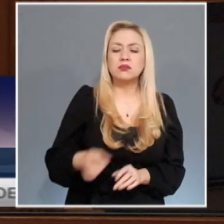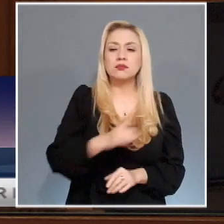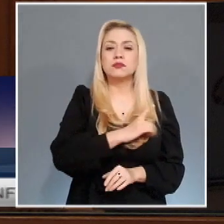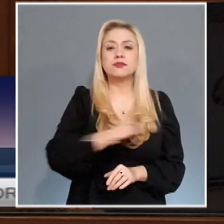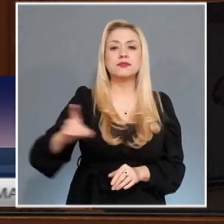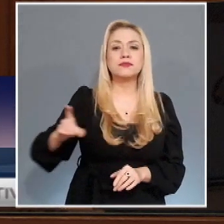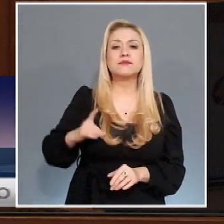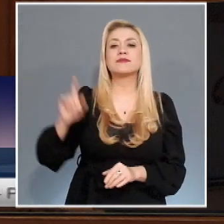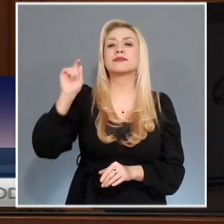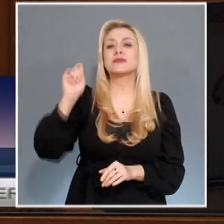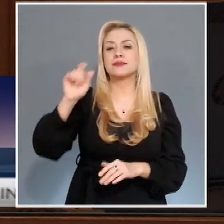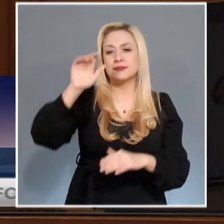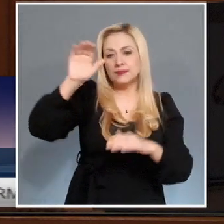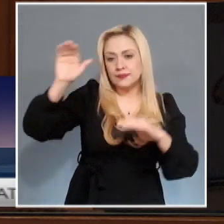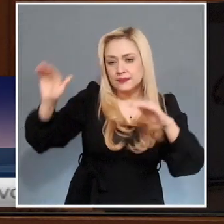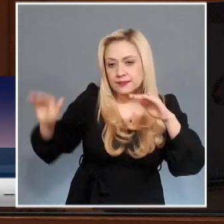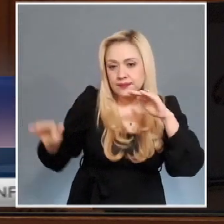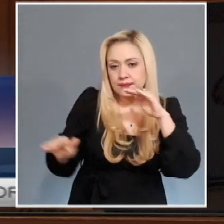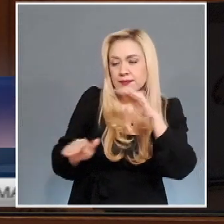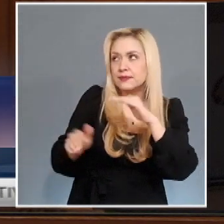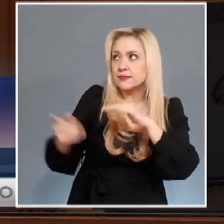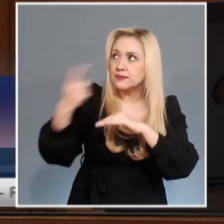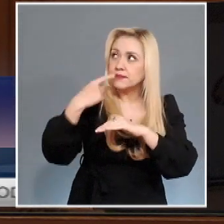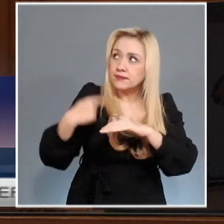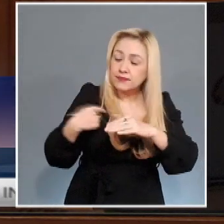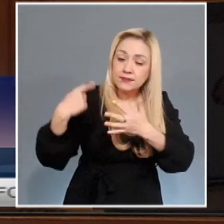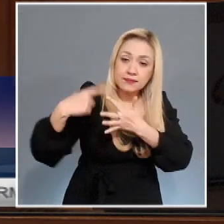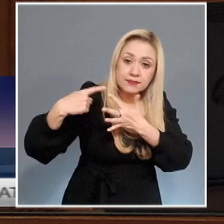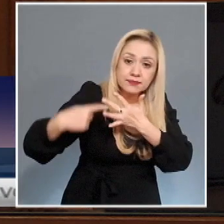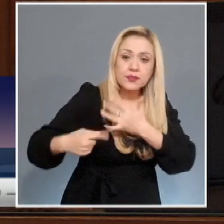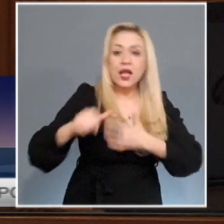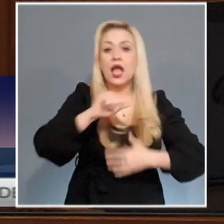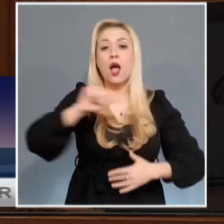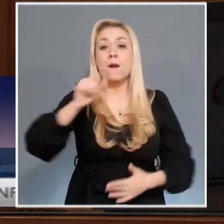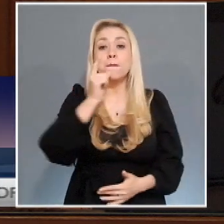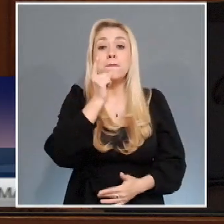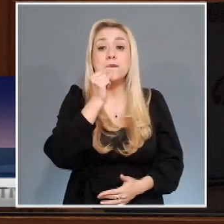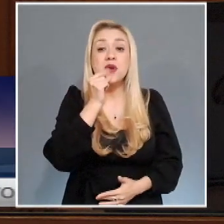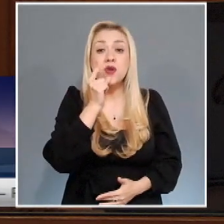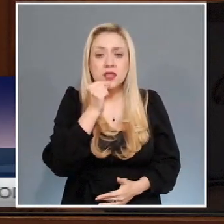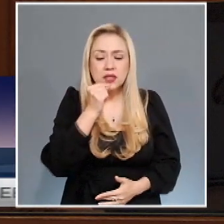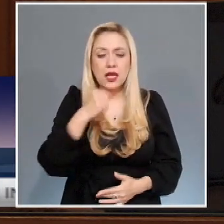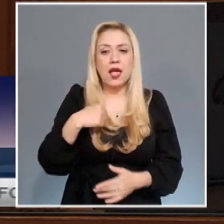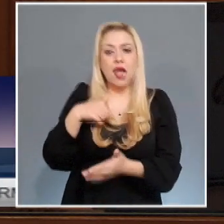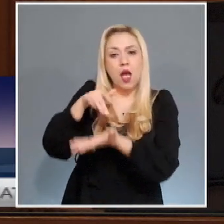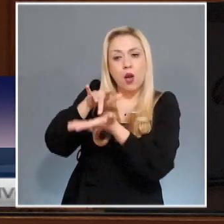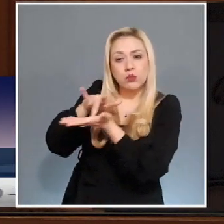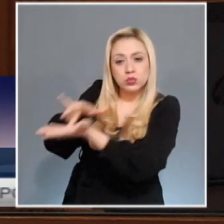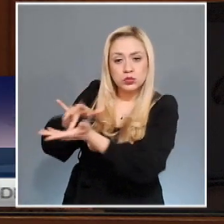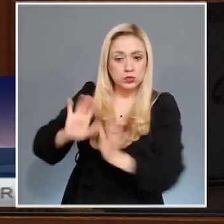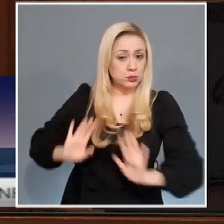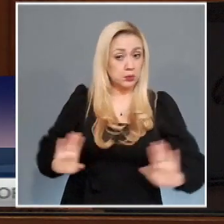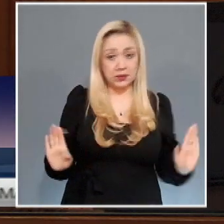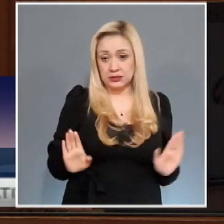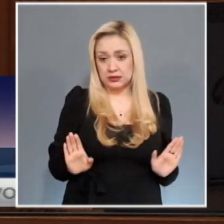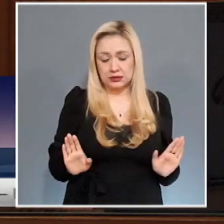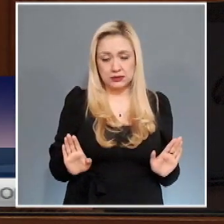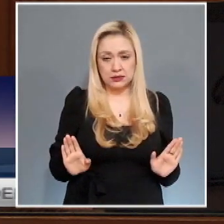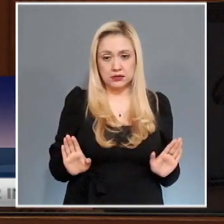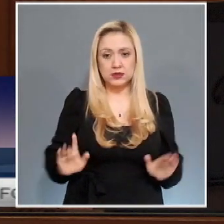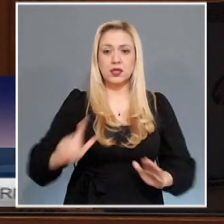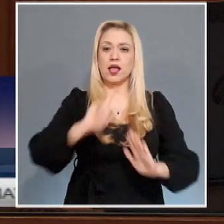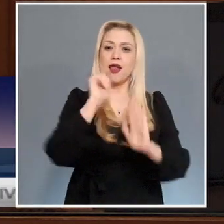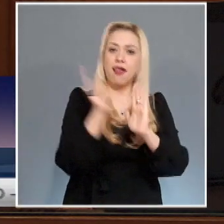y complementaria. De los trabajos legislativos de la reforma constitucional en materia de